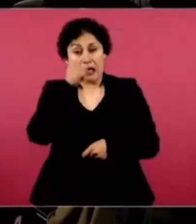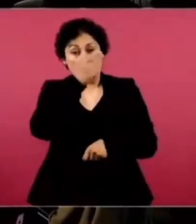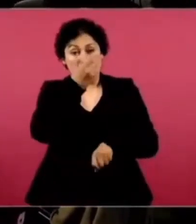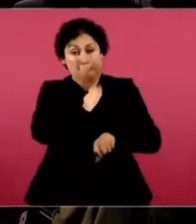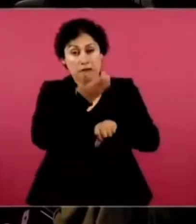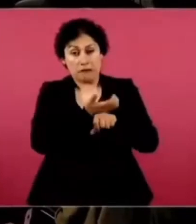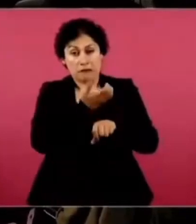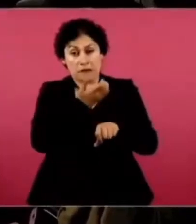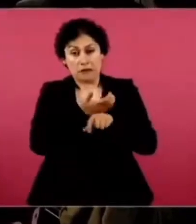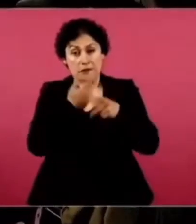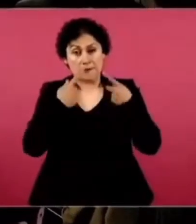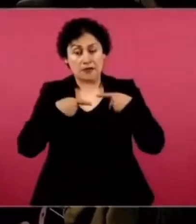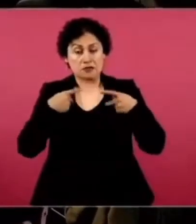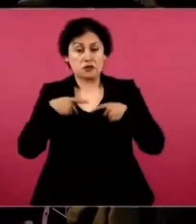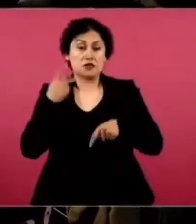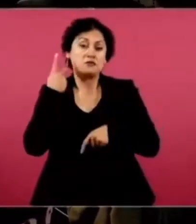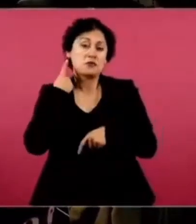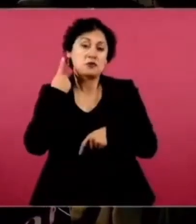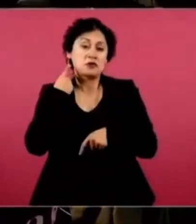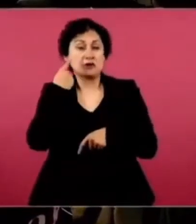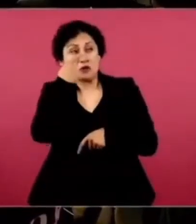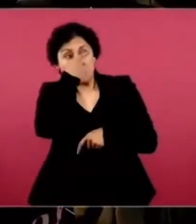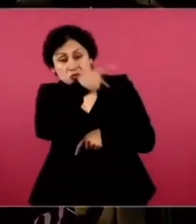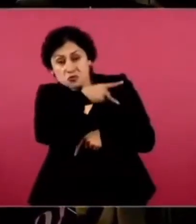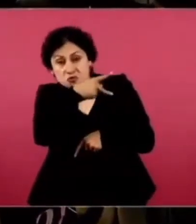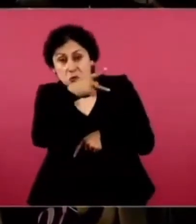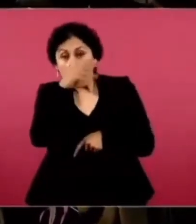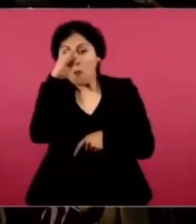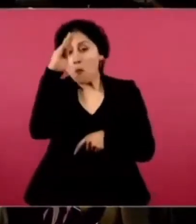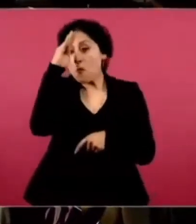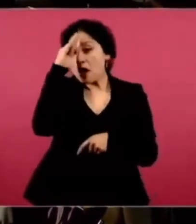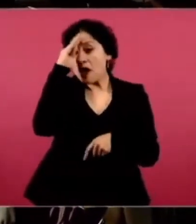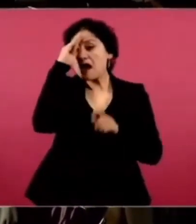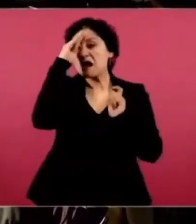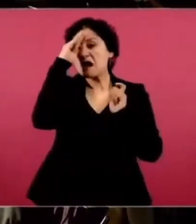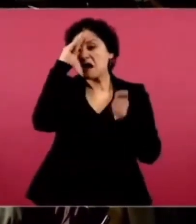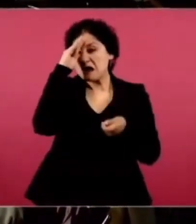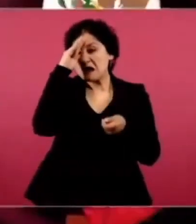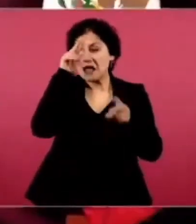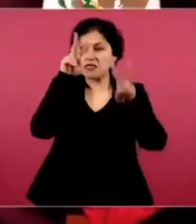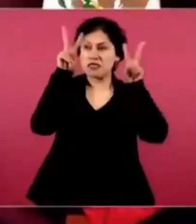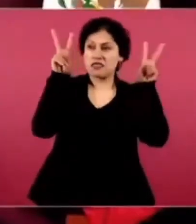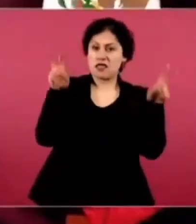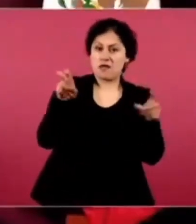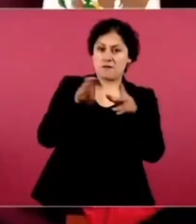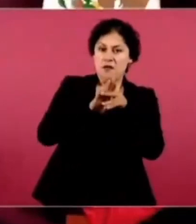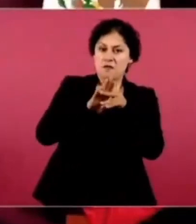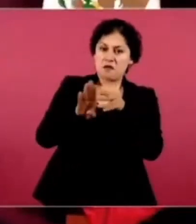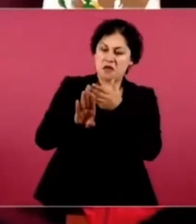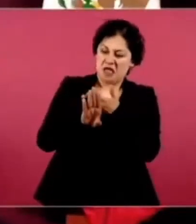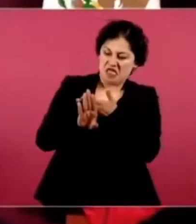anti-inmigrante extrema, les ayuda